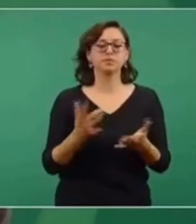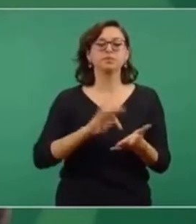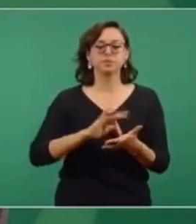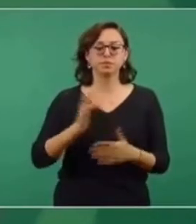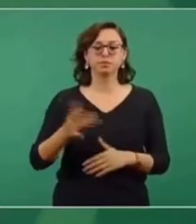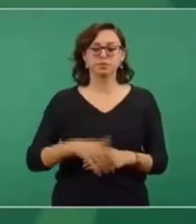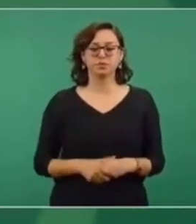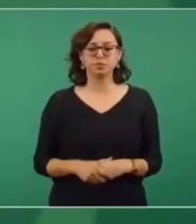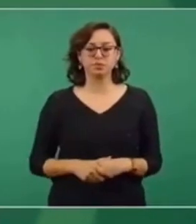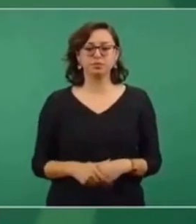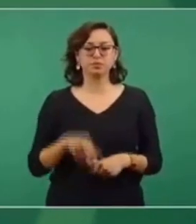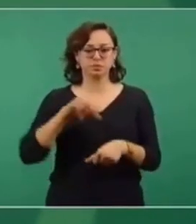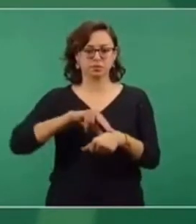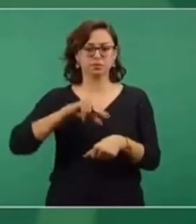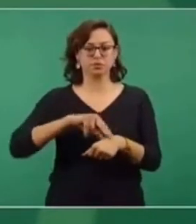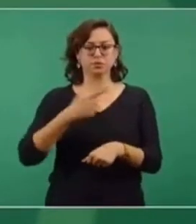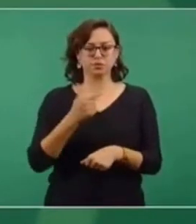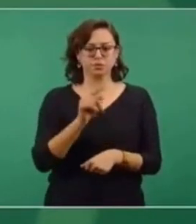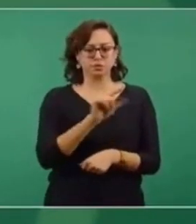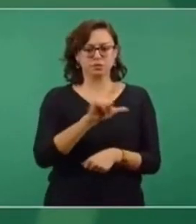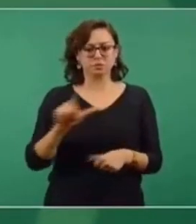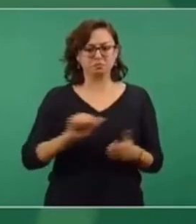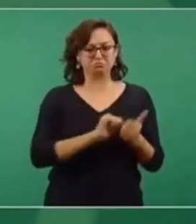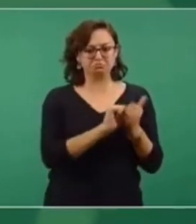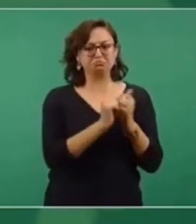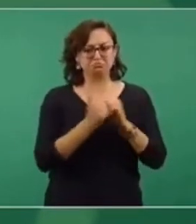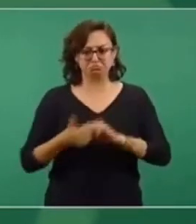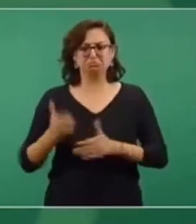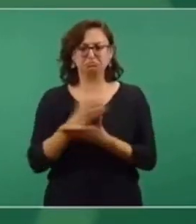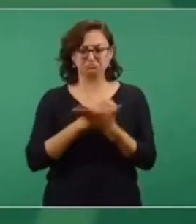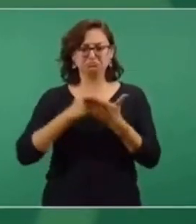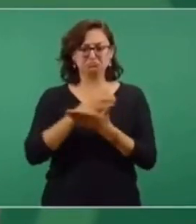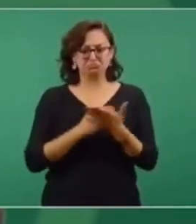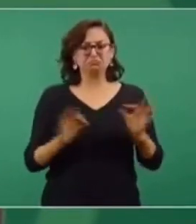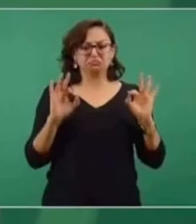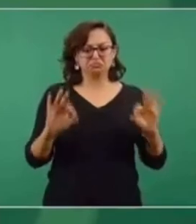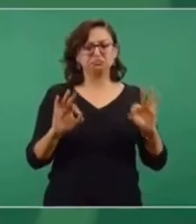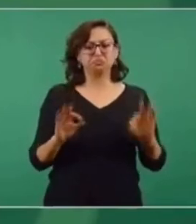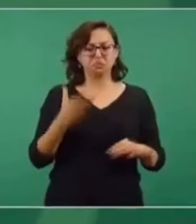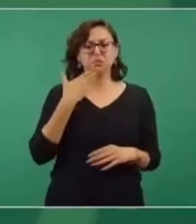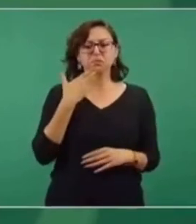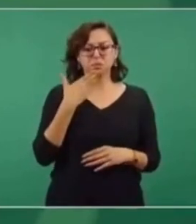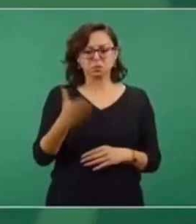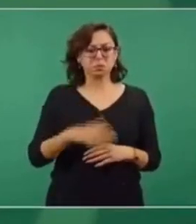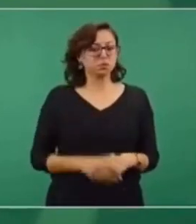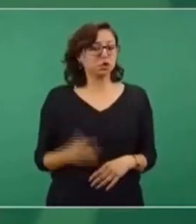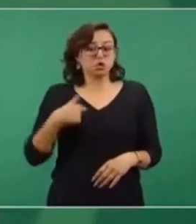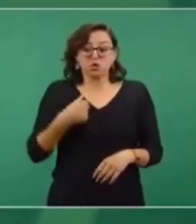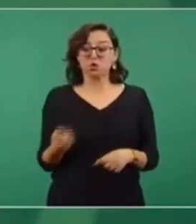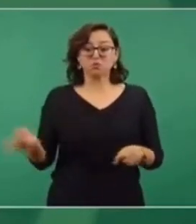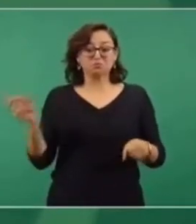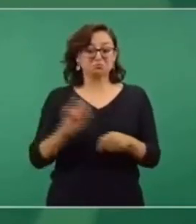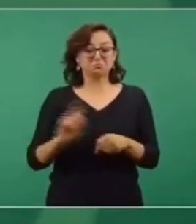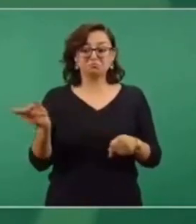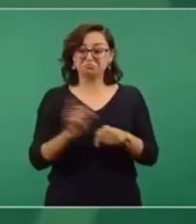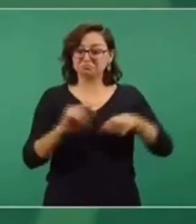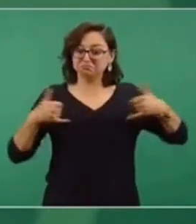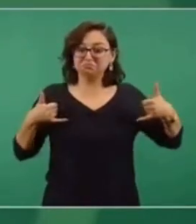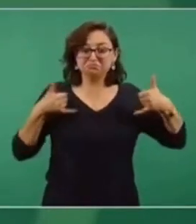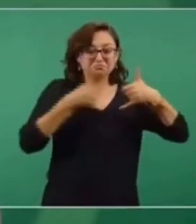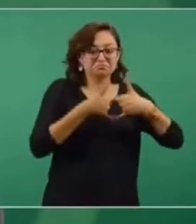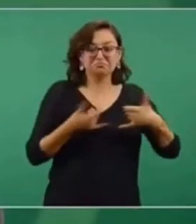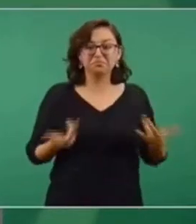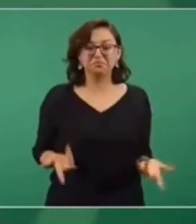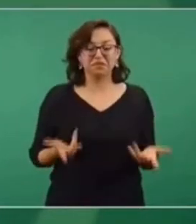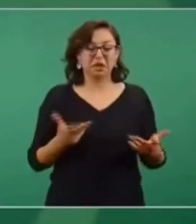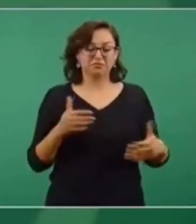El doctor López-Gatell está evolucionando muy bien en su recuperación. Yo hablo todos los días con él, no para